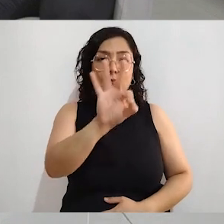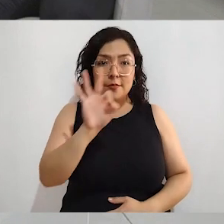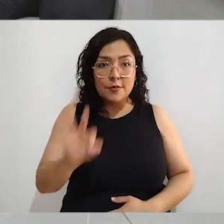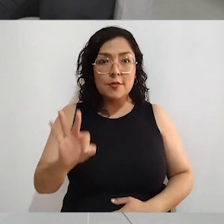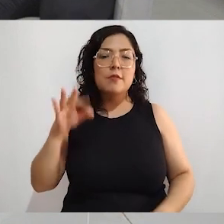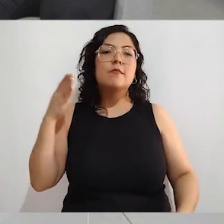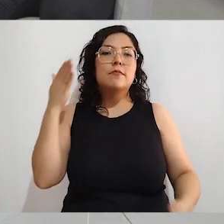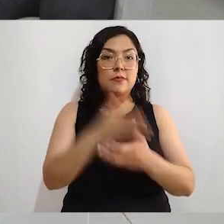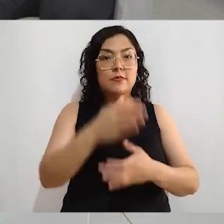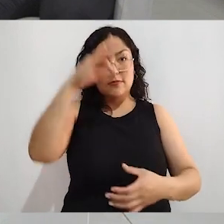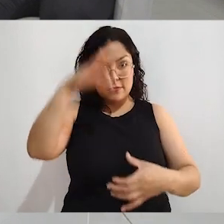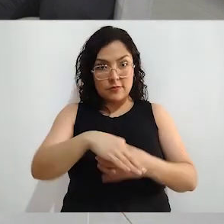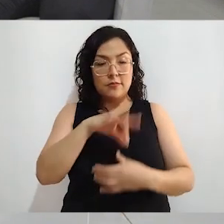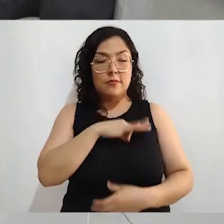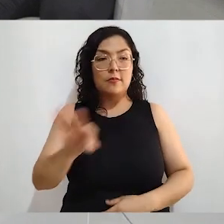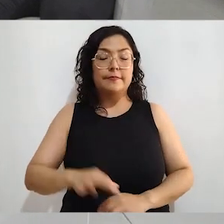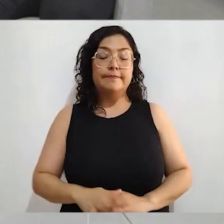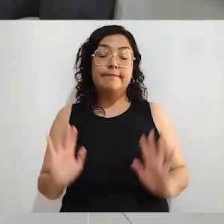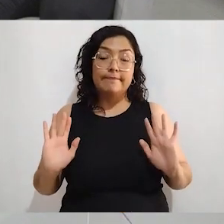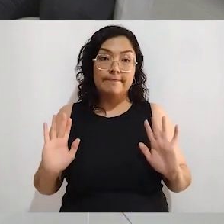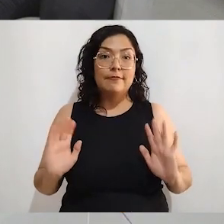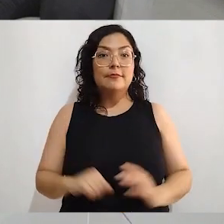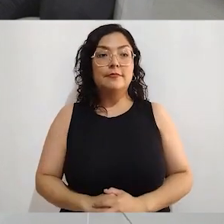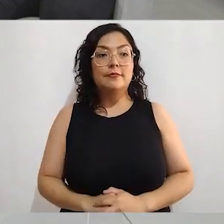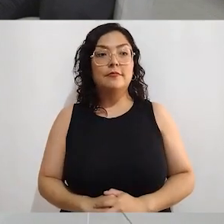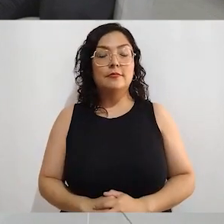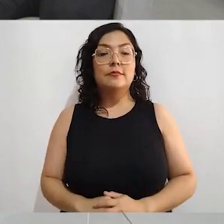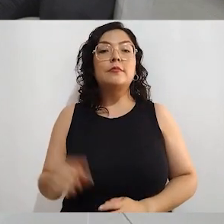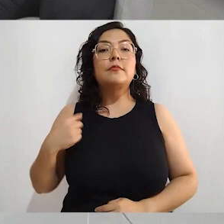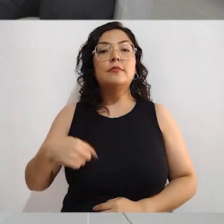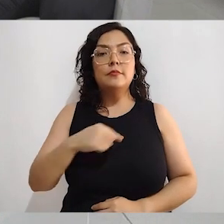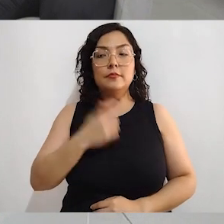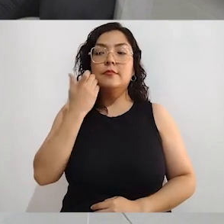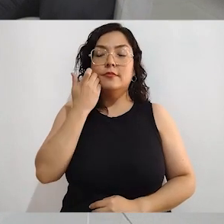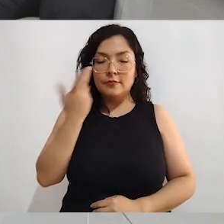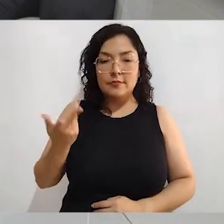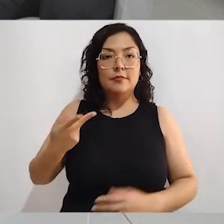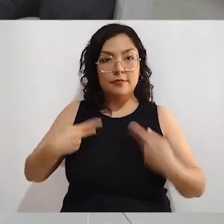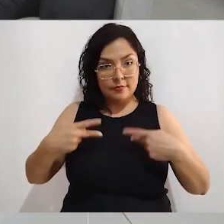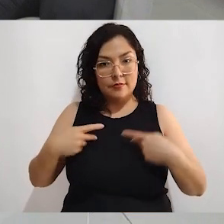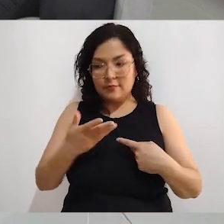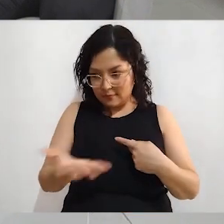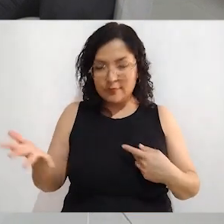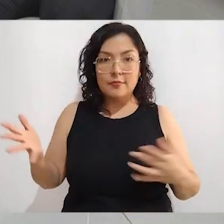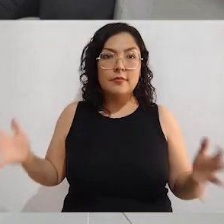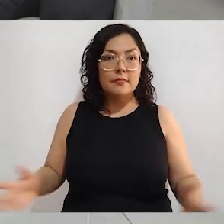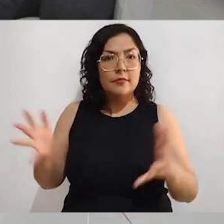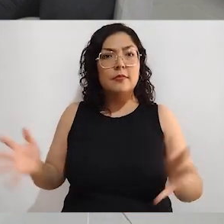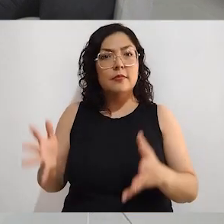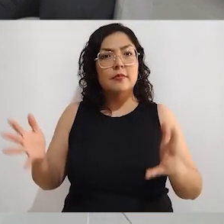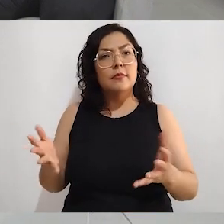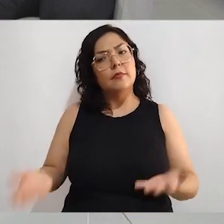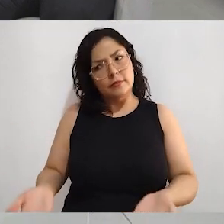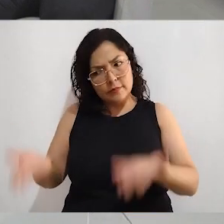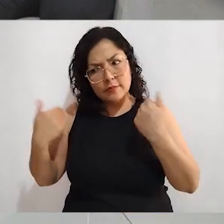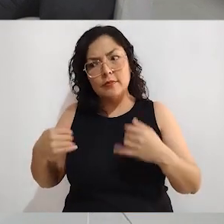vamos dentro de nuestro mejor ánimo a encontrar cómo ir poco a poco construyendo esa ciudadanía que vaya votando. La esperanza son